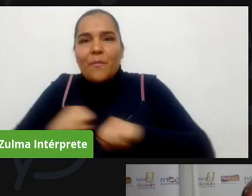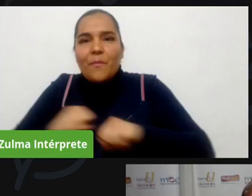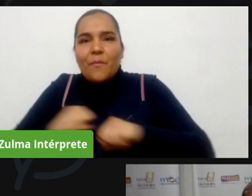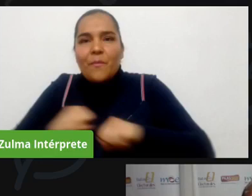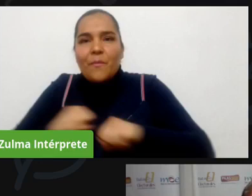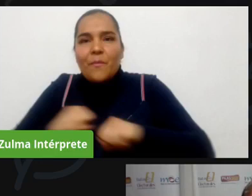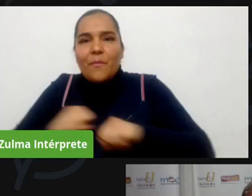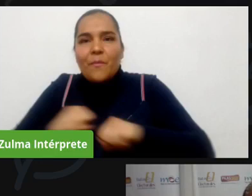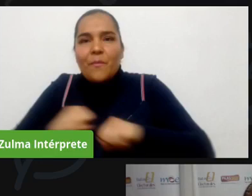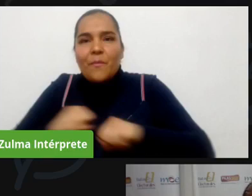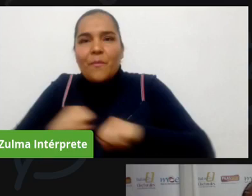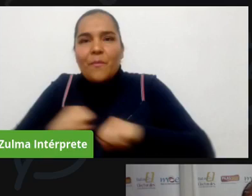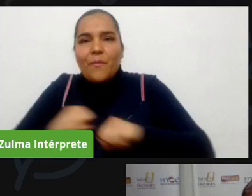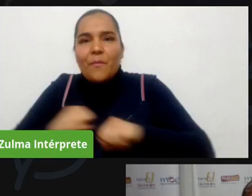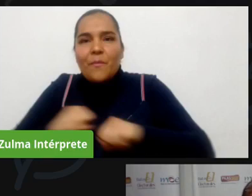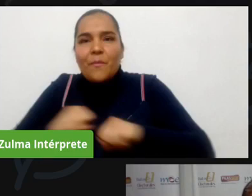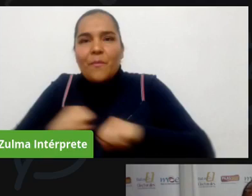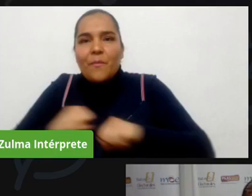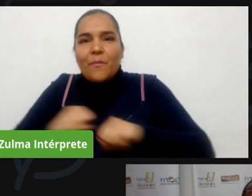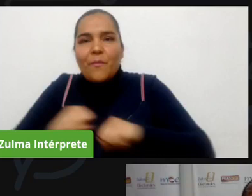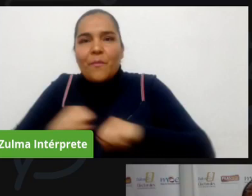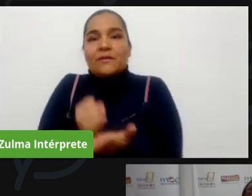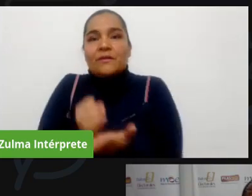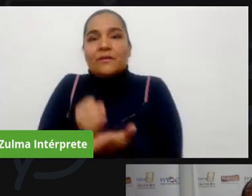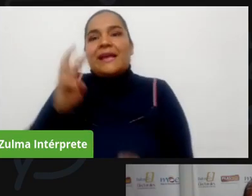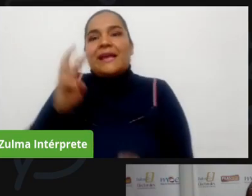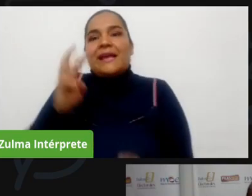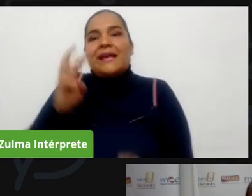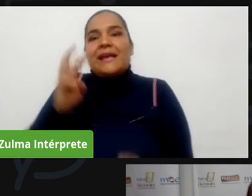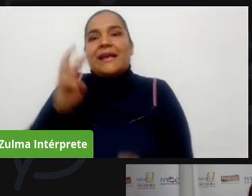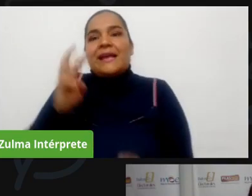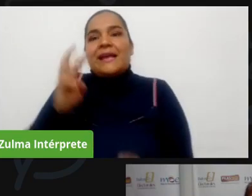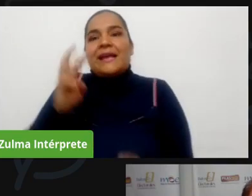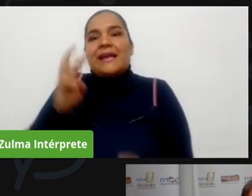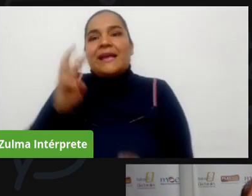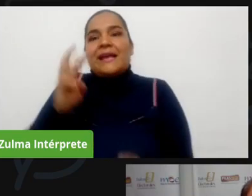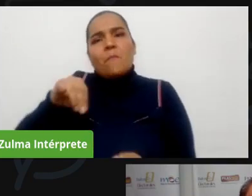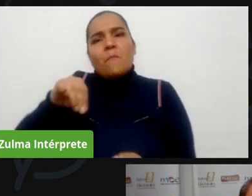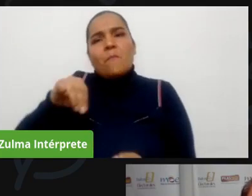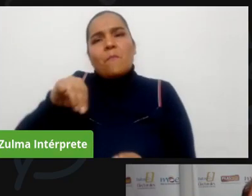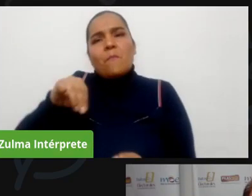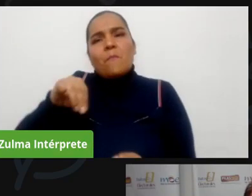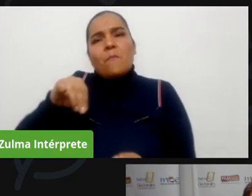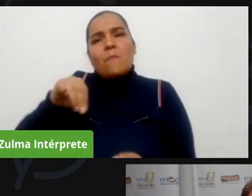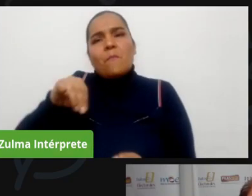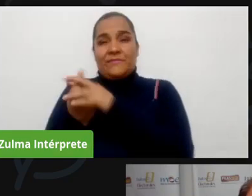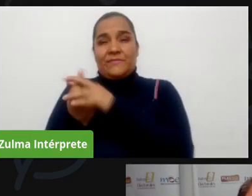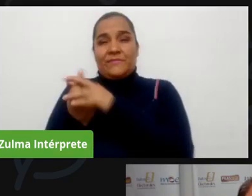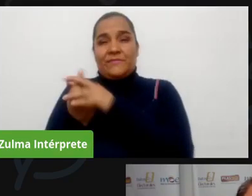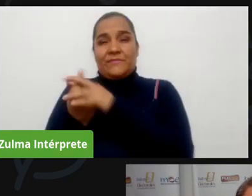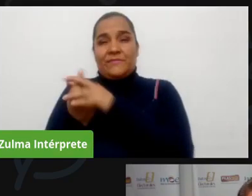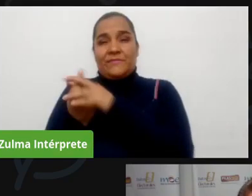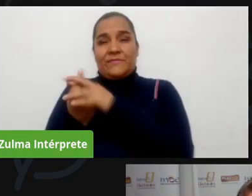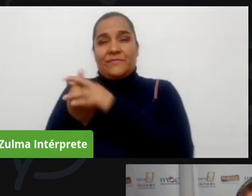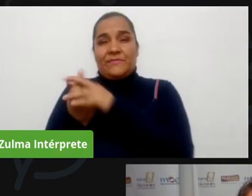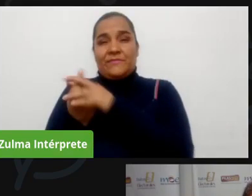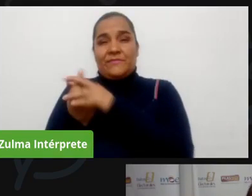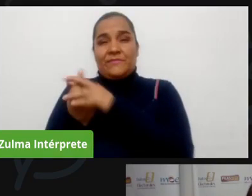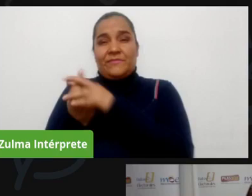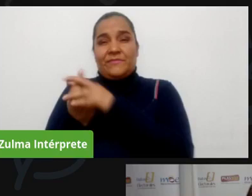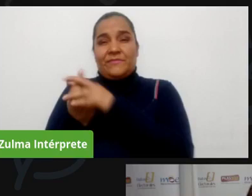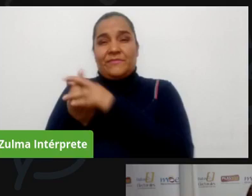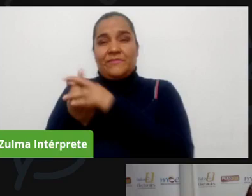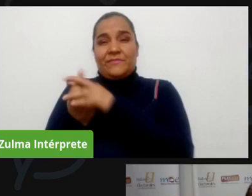que nos reconocen es especialmente por hacer observación electoral y tuvimos la oportunidad de acompañar las elecciones de